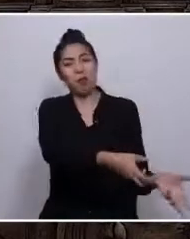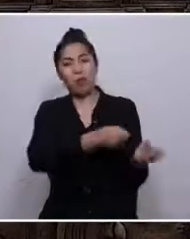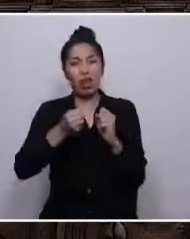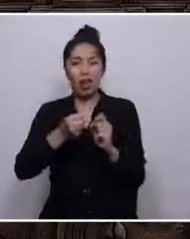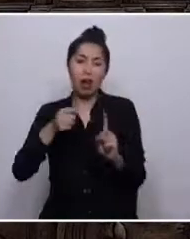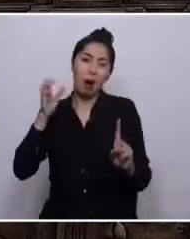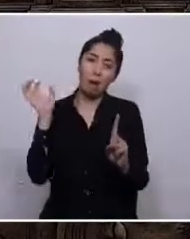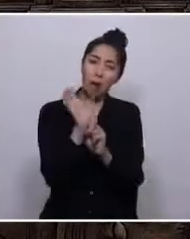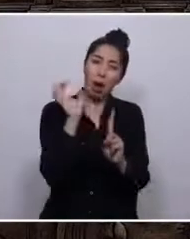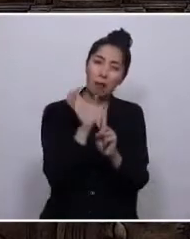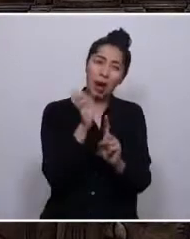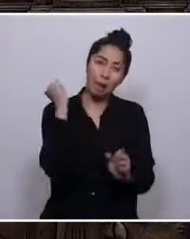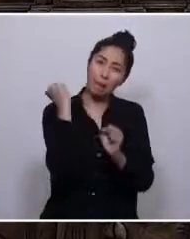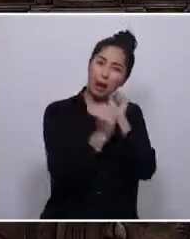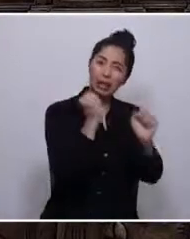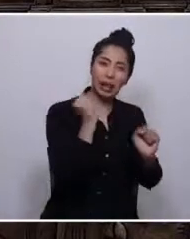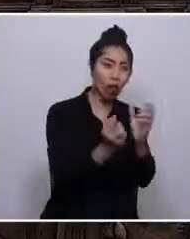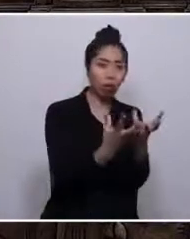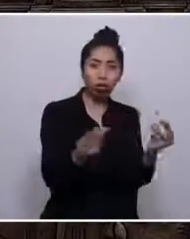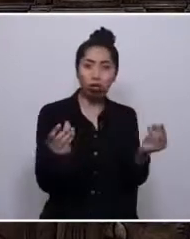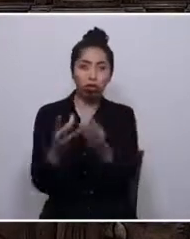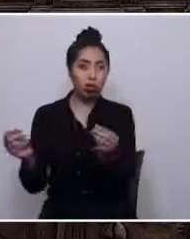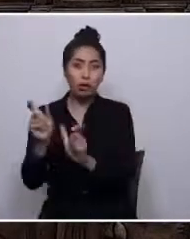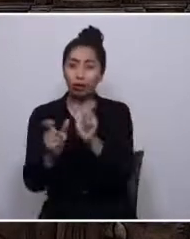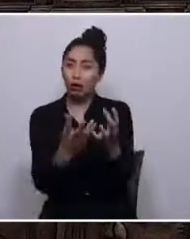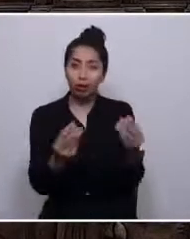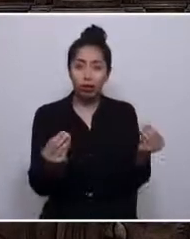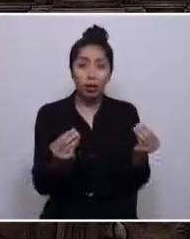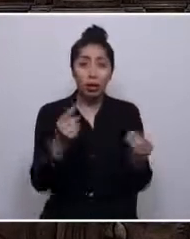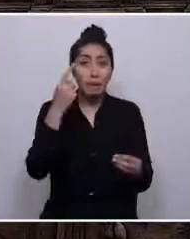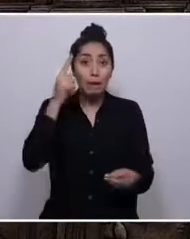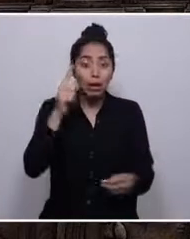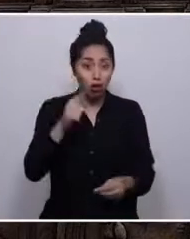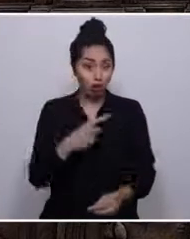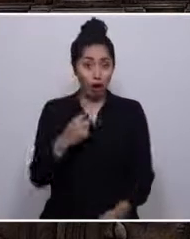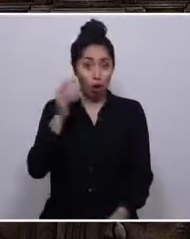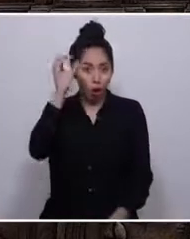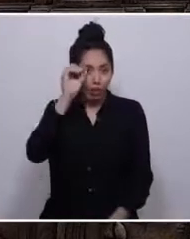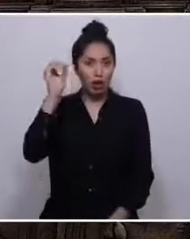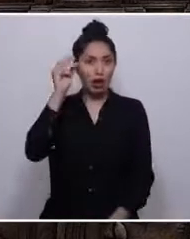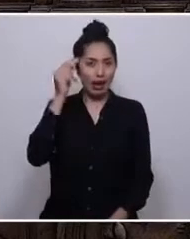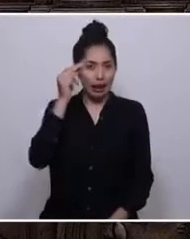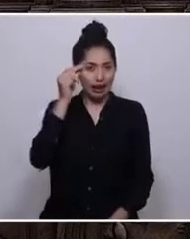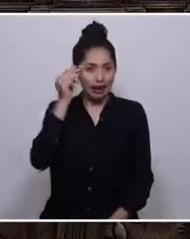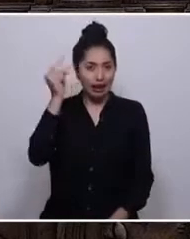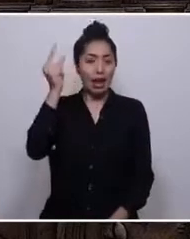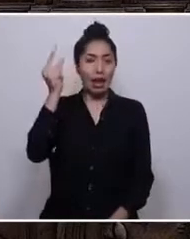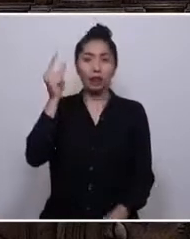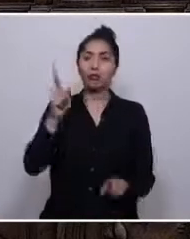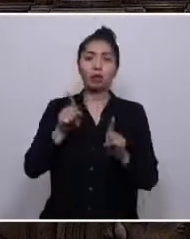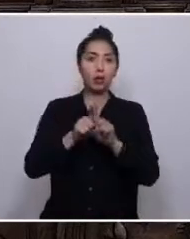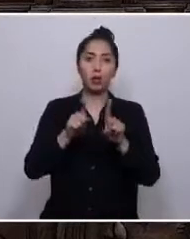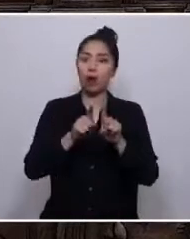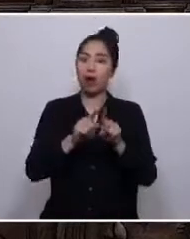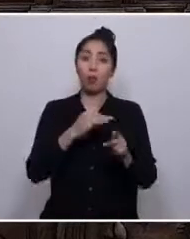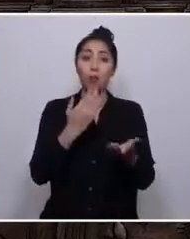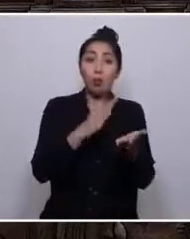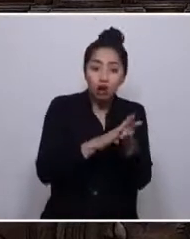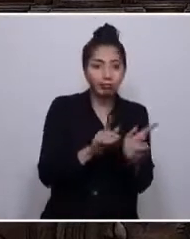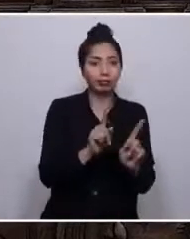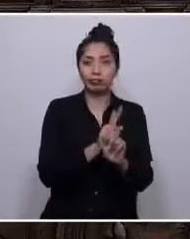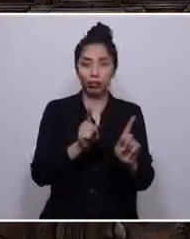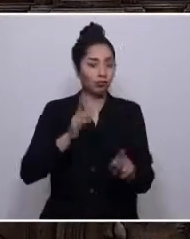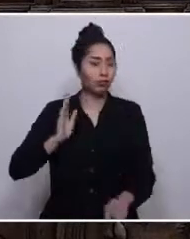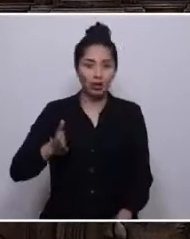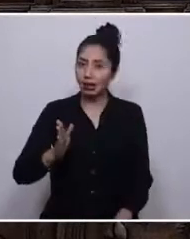Torturaron y mataron, nos desaparecieron, pero nuestras ideas y convicciones vencieron a la muerte. Y aquí estamos otra vez,